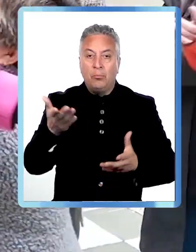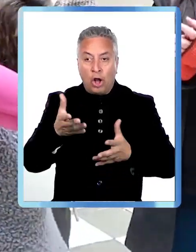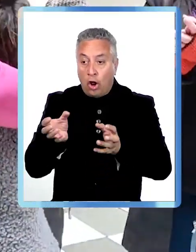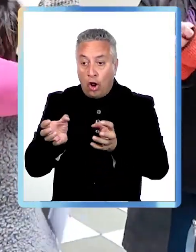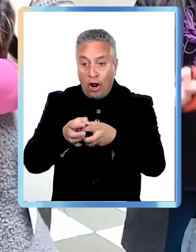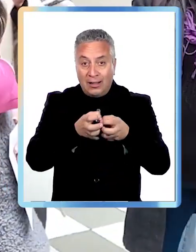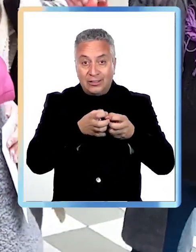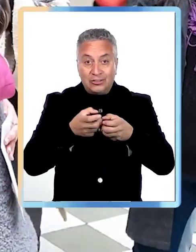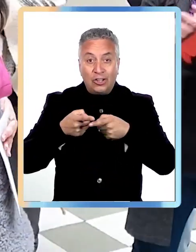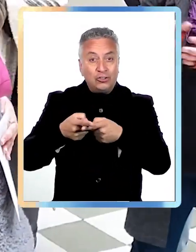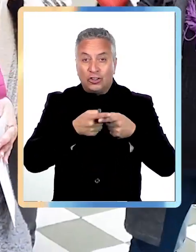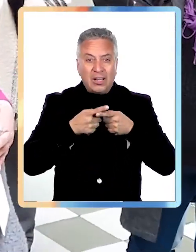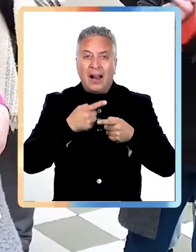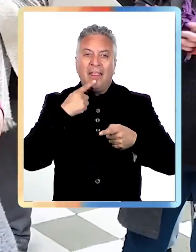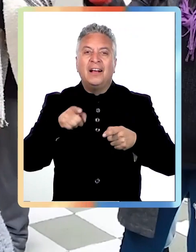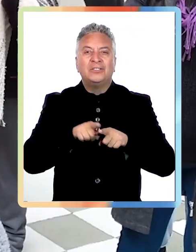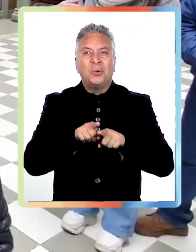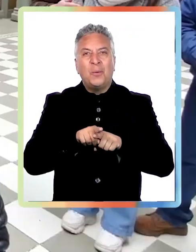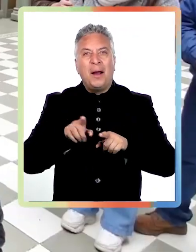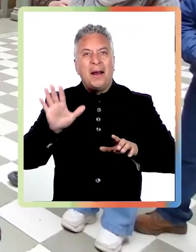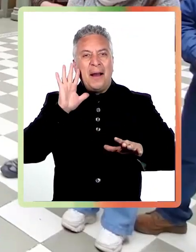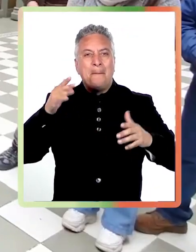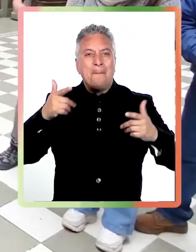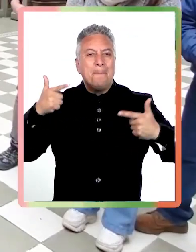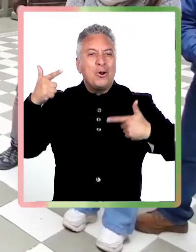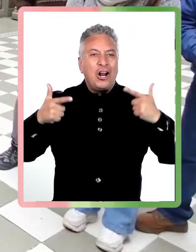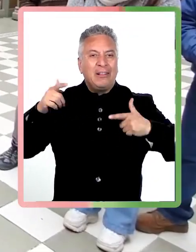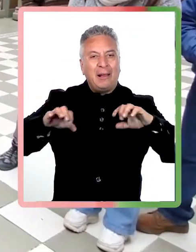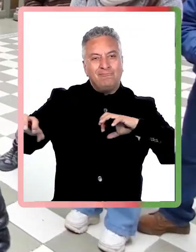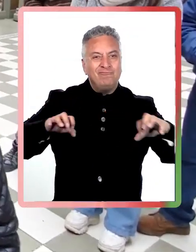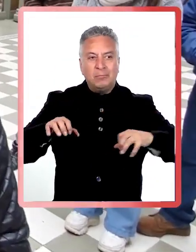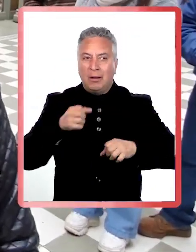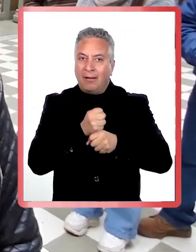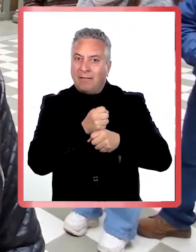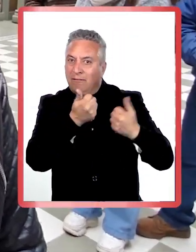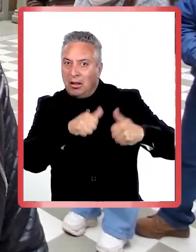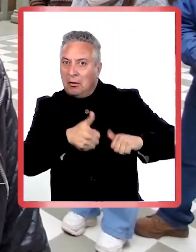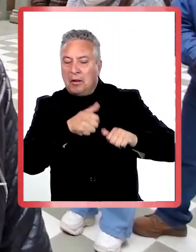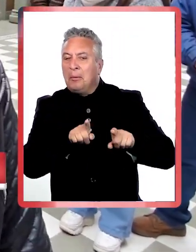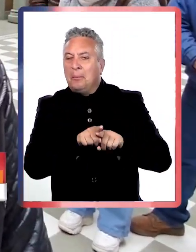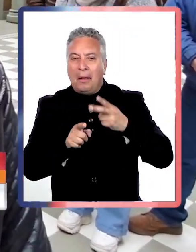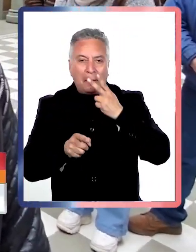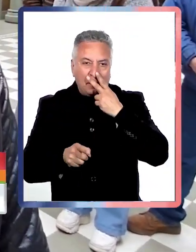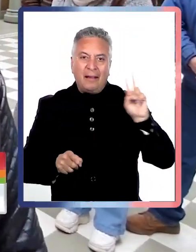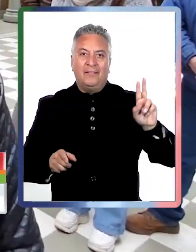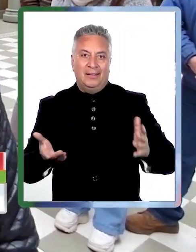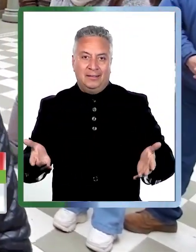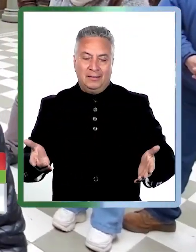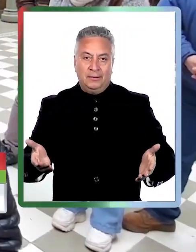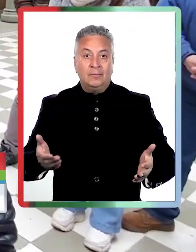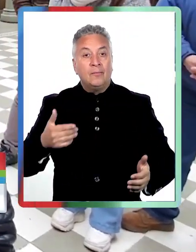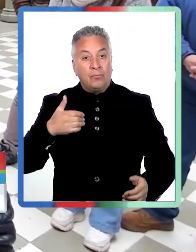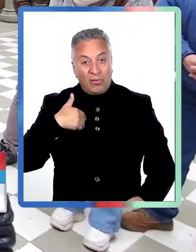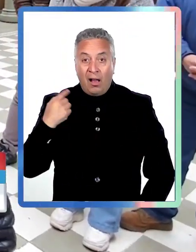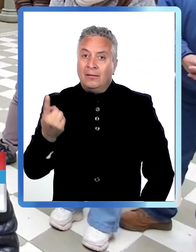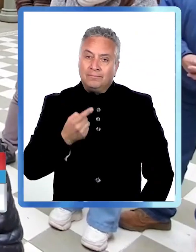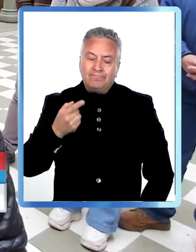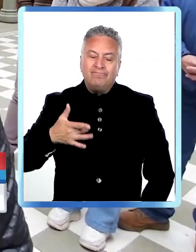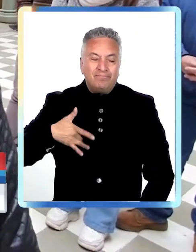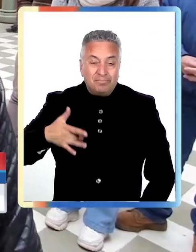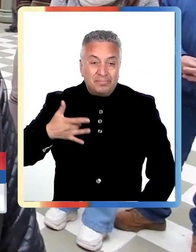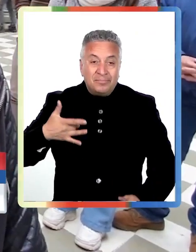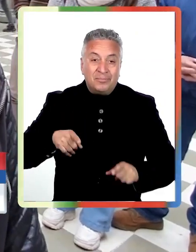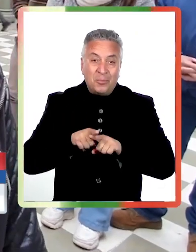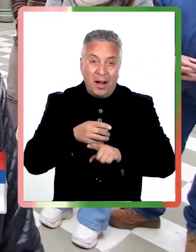a un tema partidista y no de gestión. Lamentamos mucho la decisión de que Priscila deje el cargo